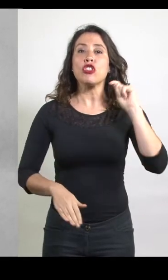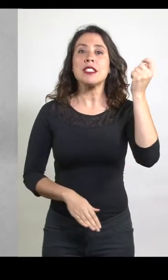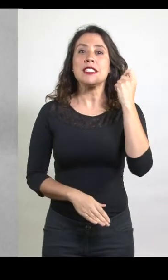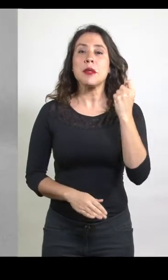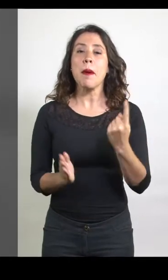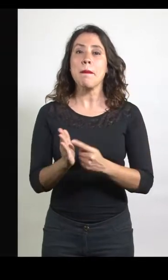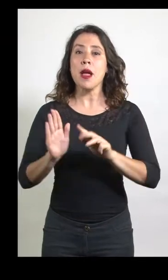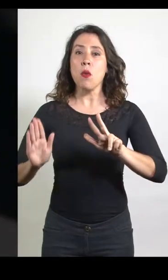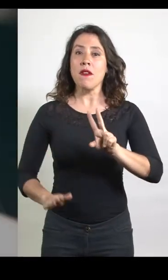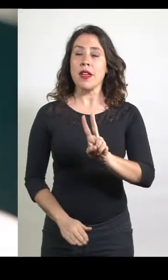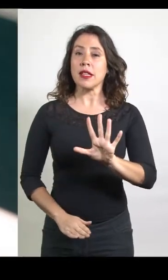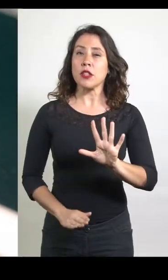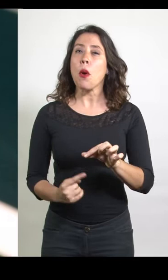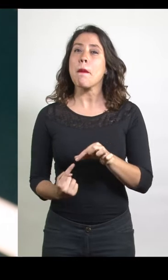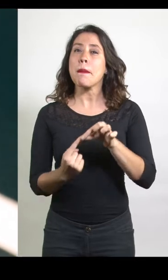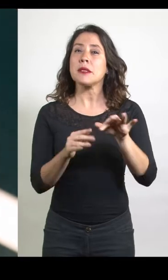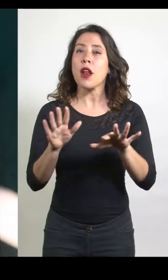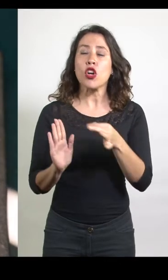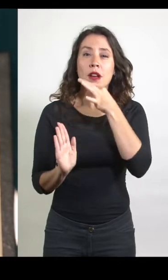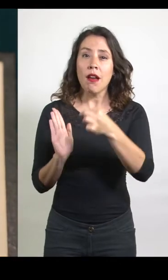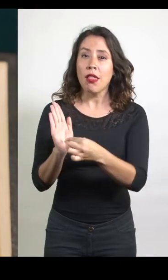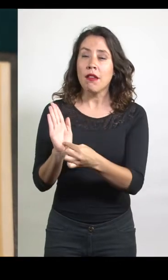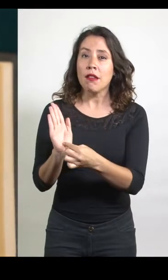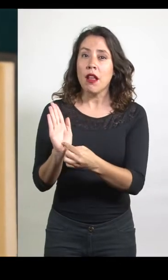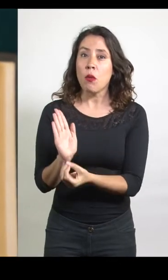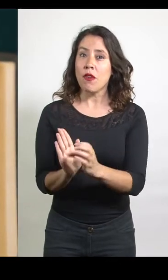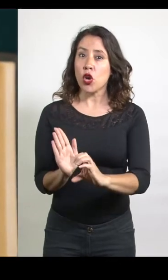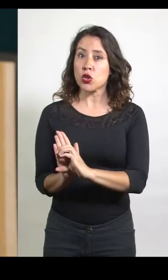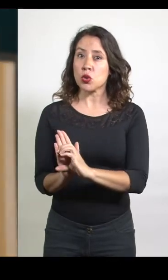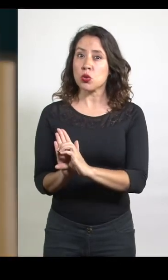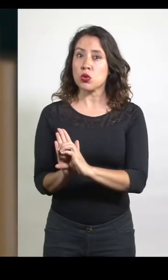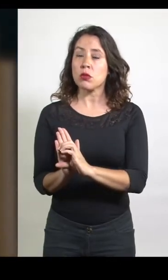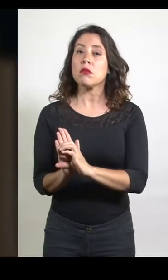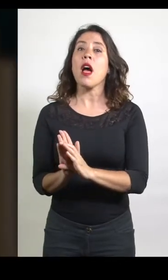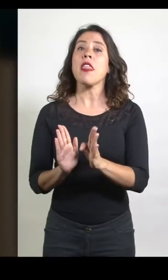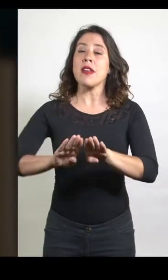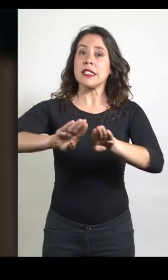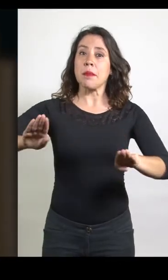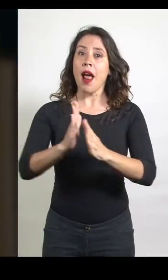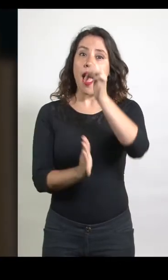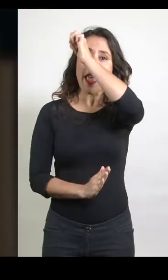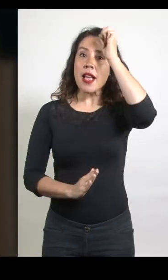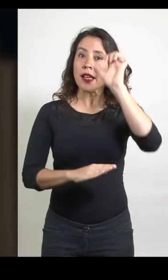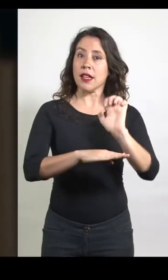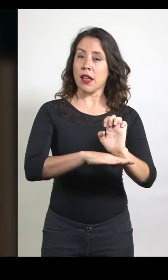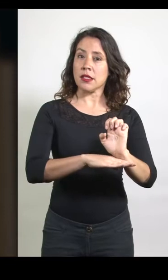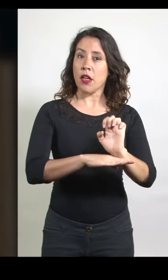1925. Las principales disposiciones de la nueva Constitución fueron la separación de la Iglesia y del Estado,